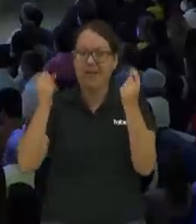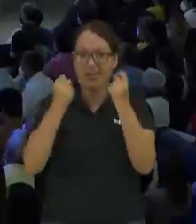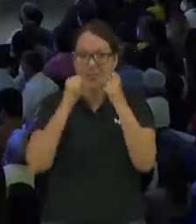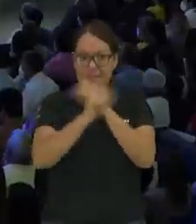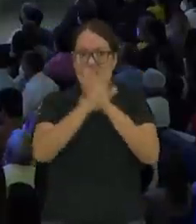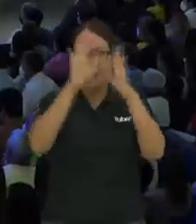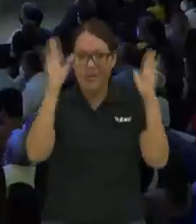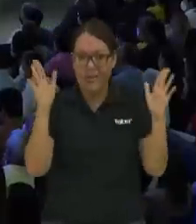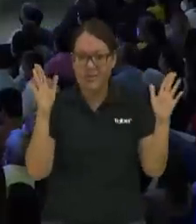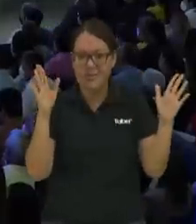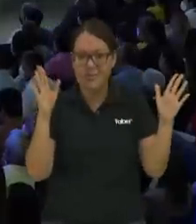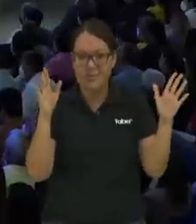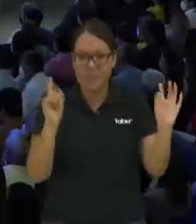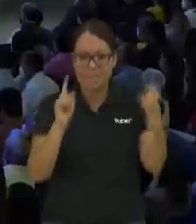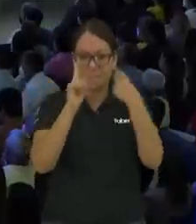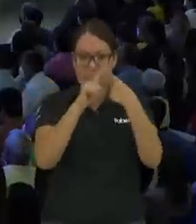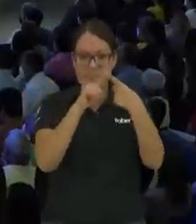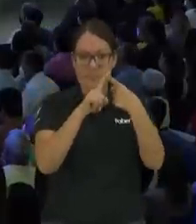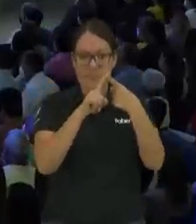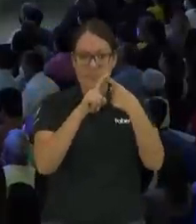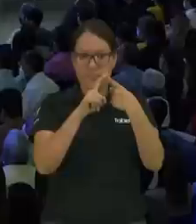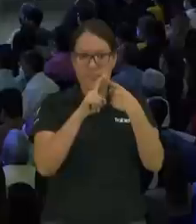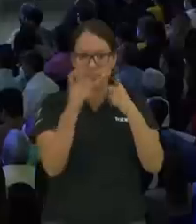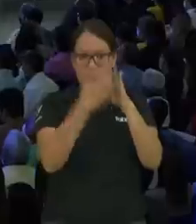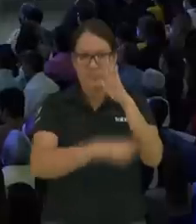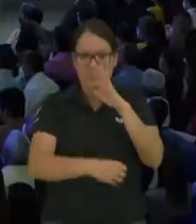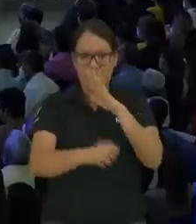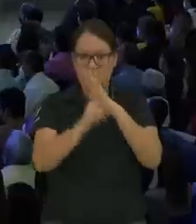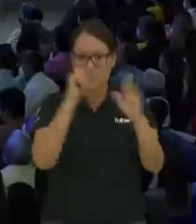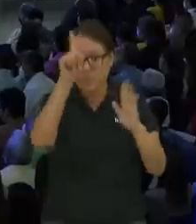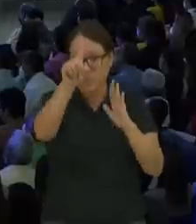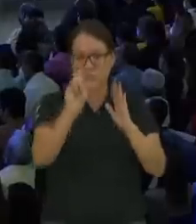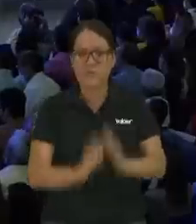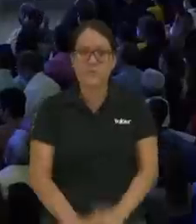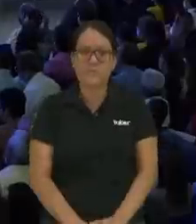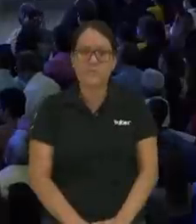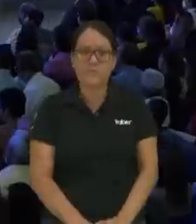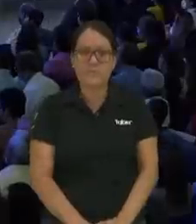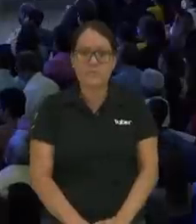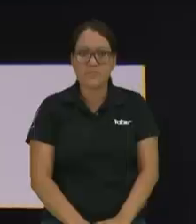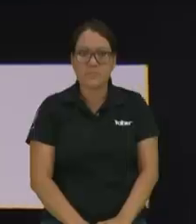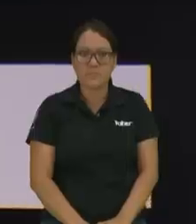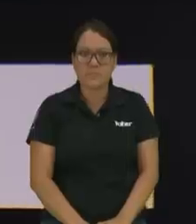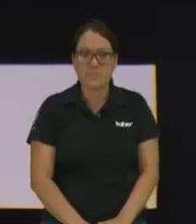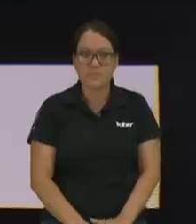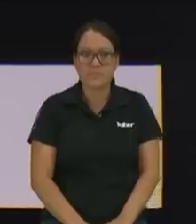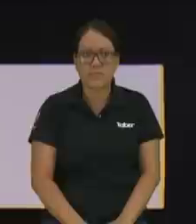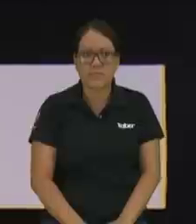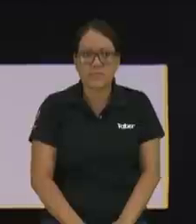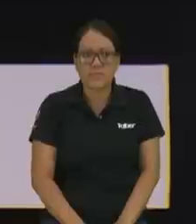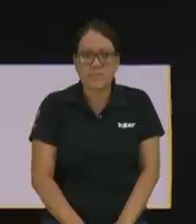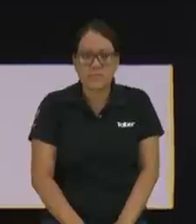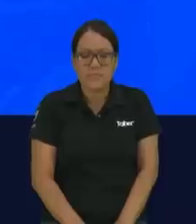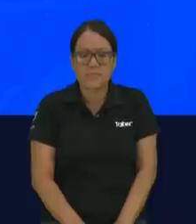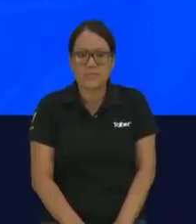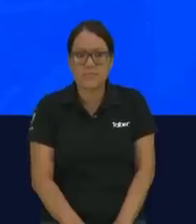nos han sido tropezadero. La primera, versículo 1 ¿De más estima es el buen nombre?